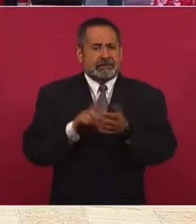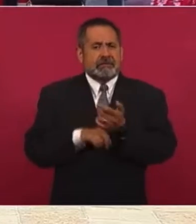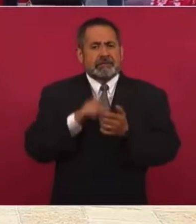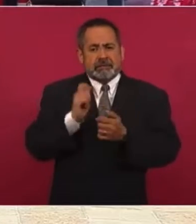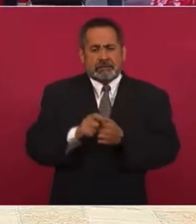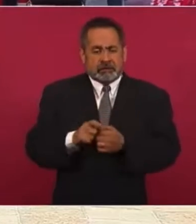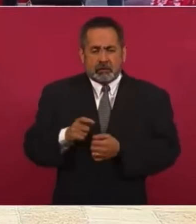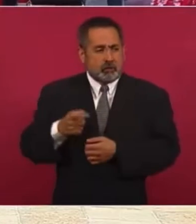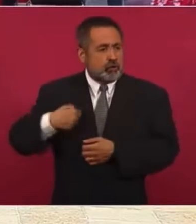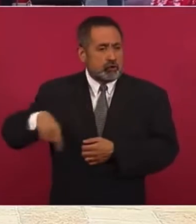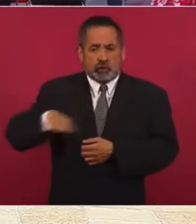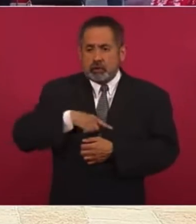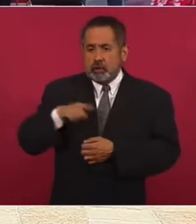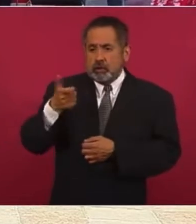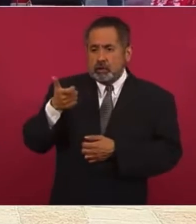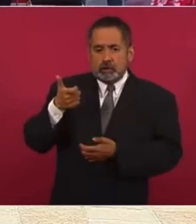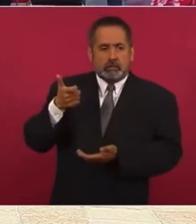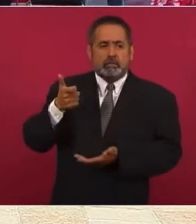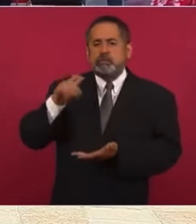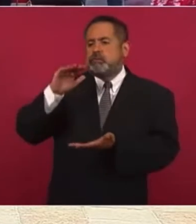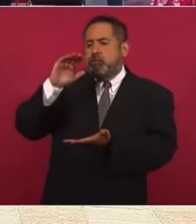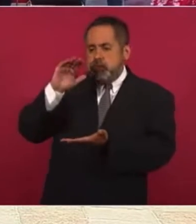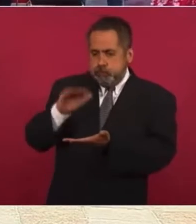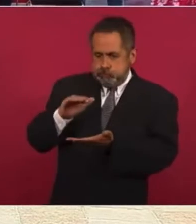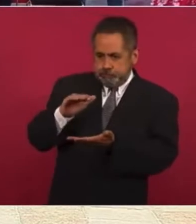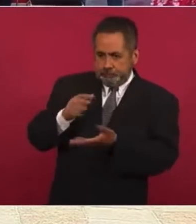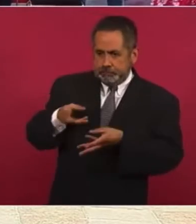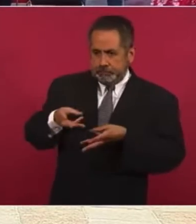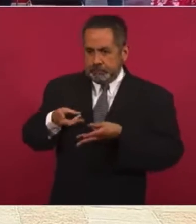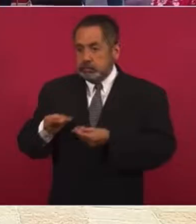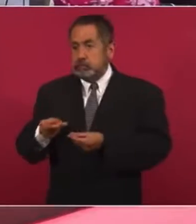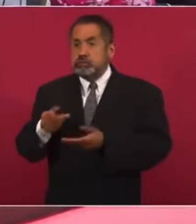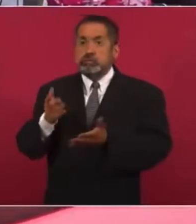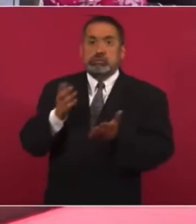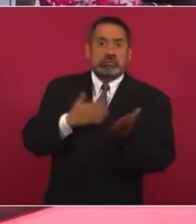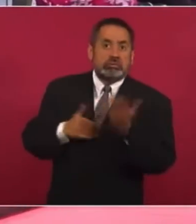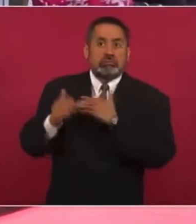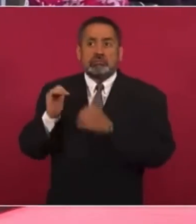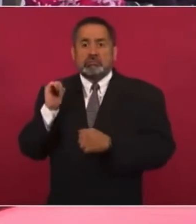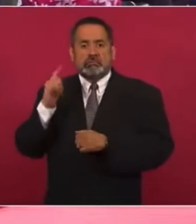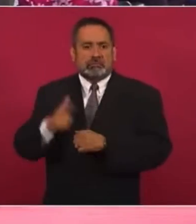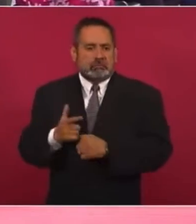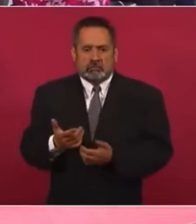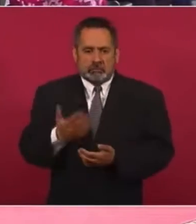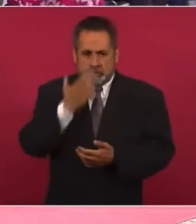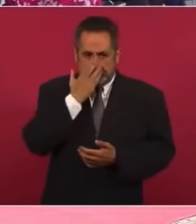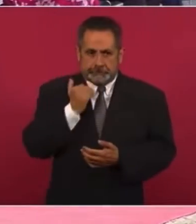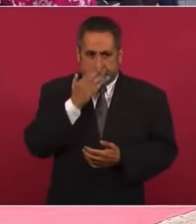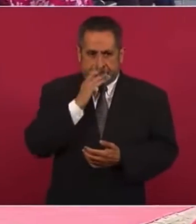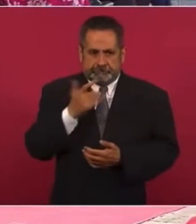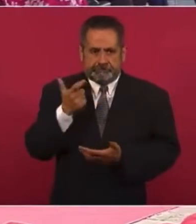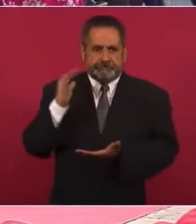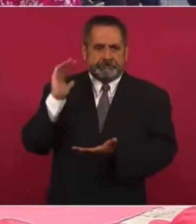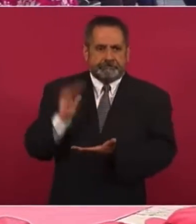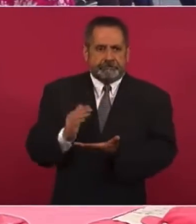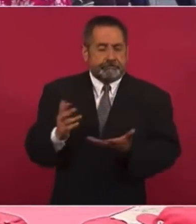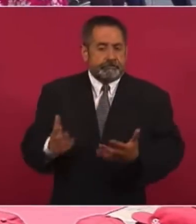recursos para el desarrollo, para el bienestar de nuestro pueblo.